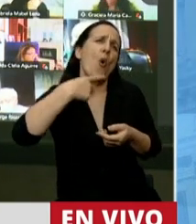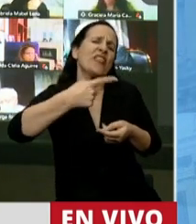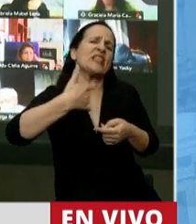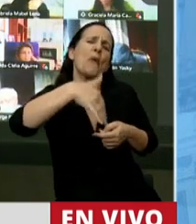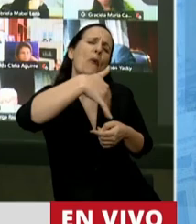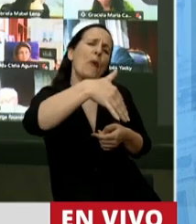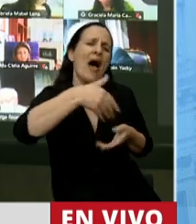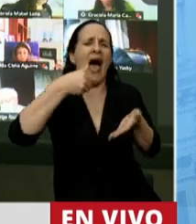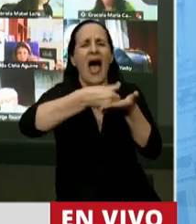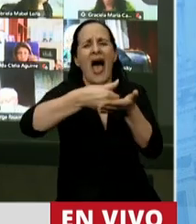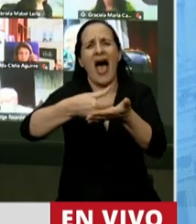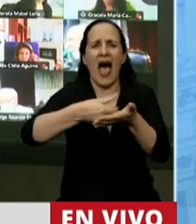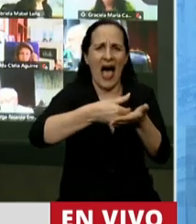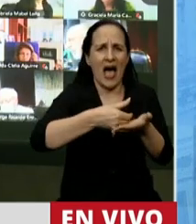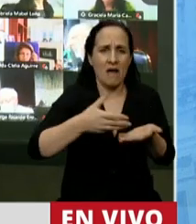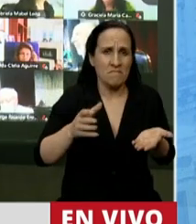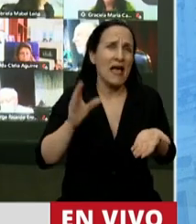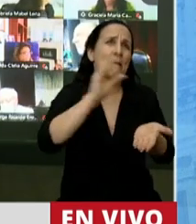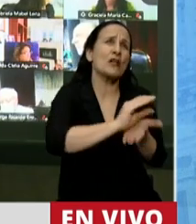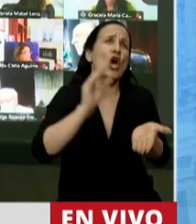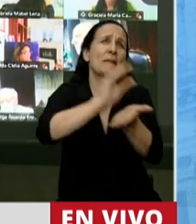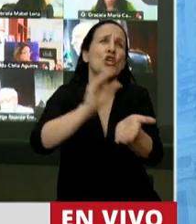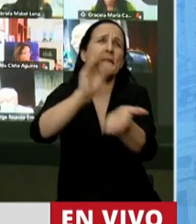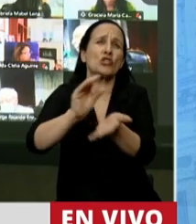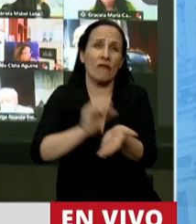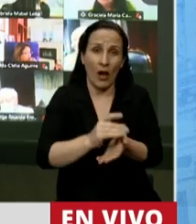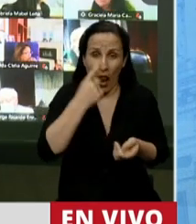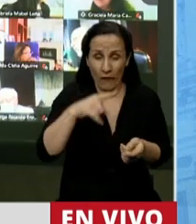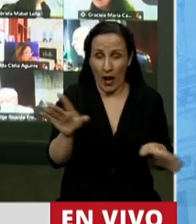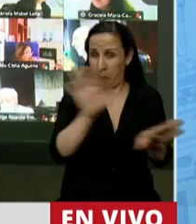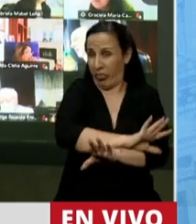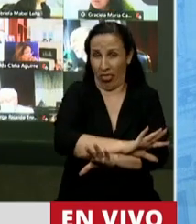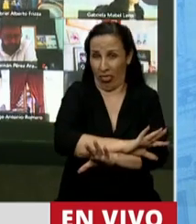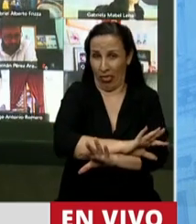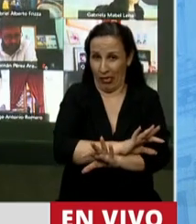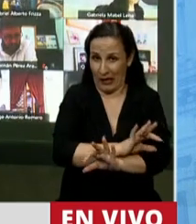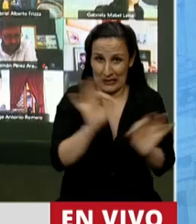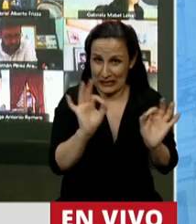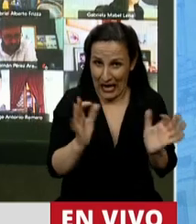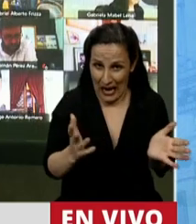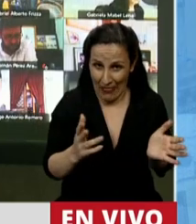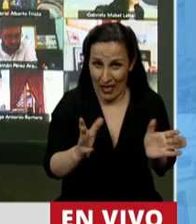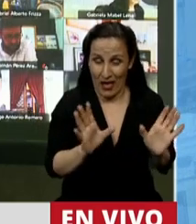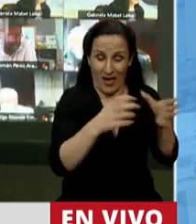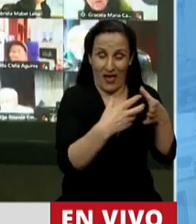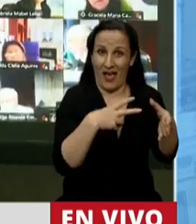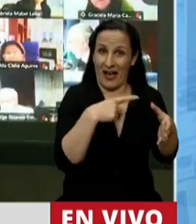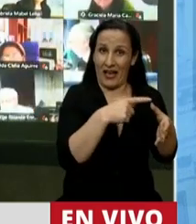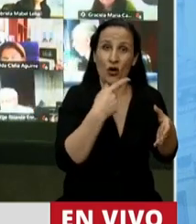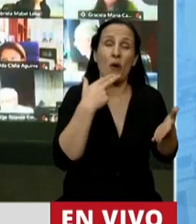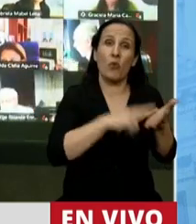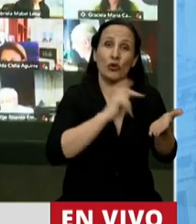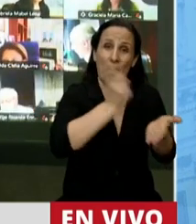produciría tal medida. Todos los impuestos que le eliminaron a los ricos, lo único que produjo fue